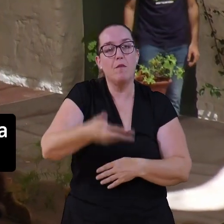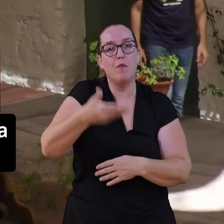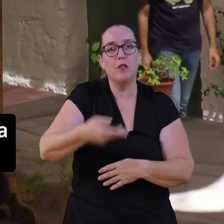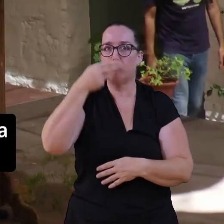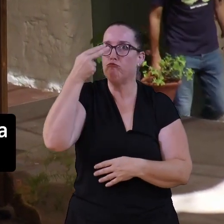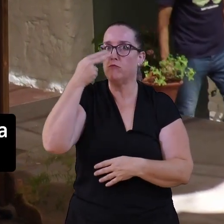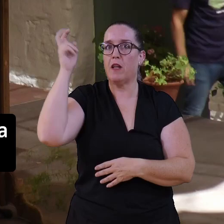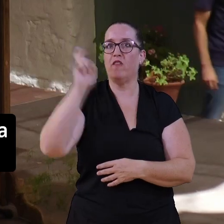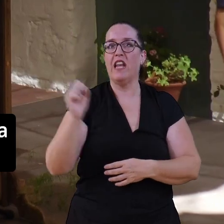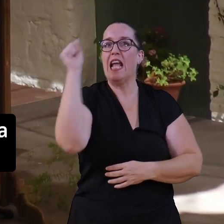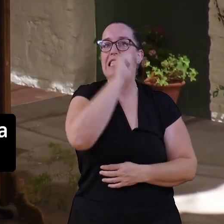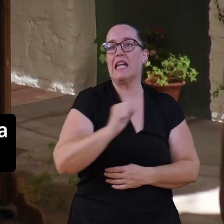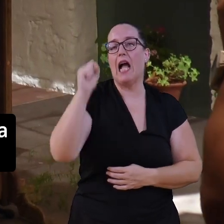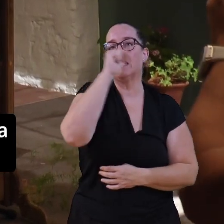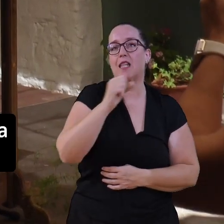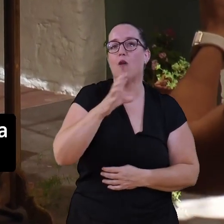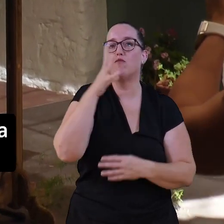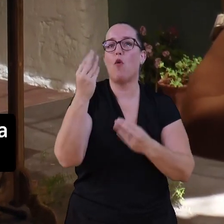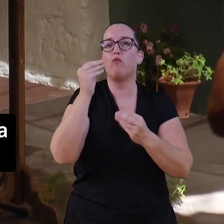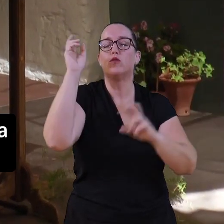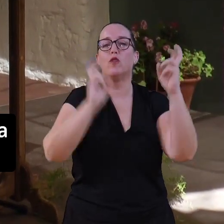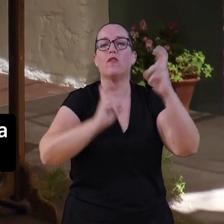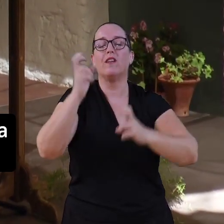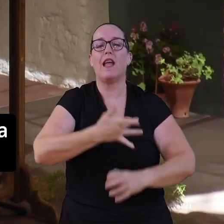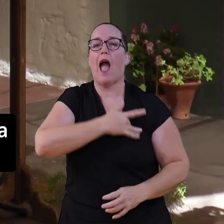para mostrar su arte a los amantes de esta música.